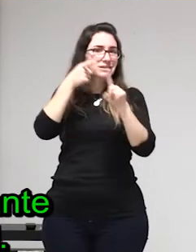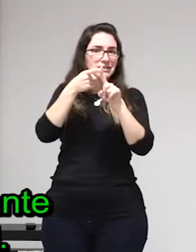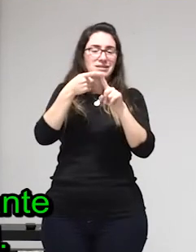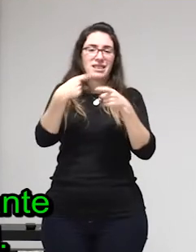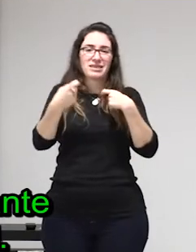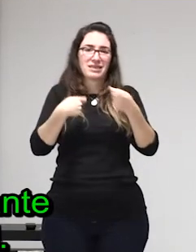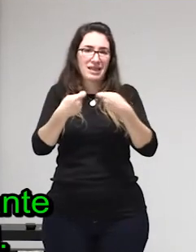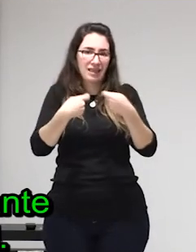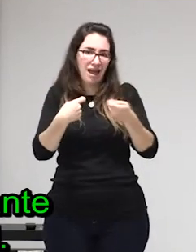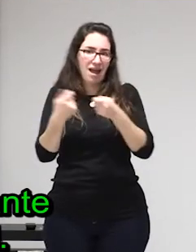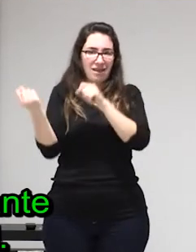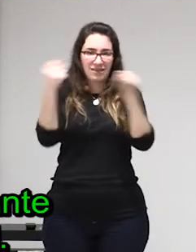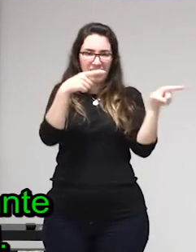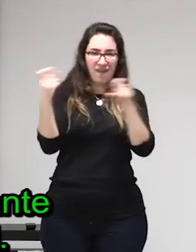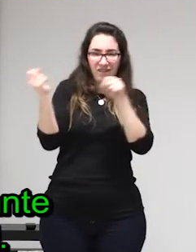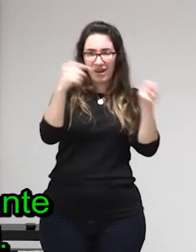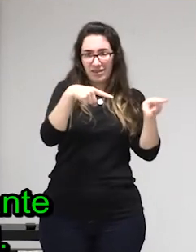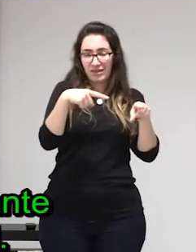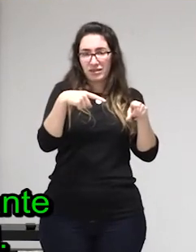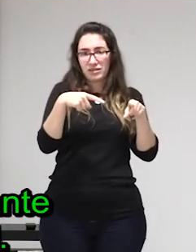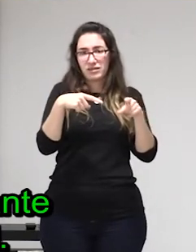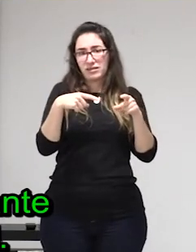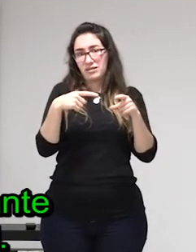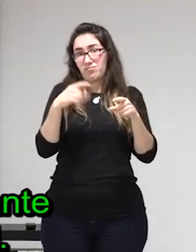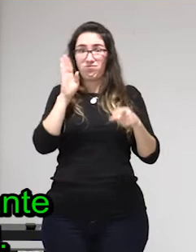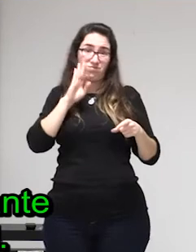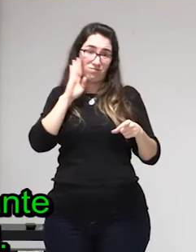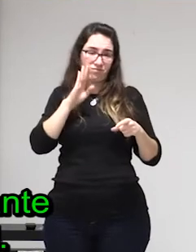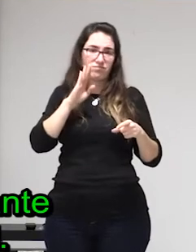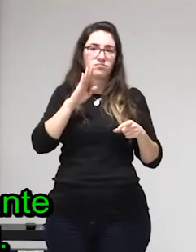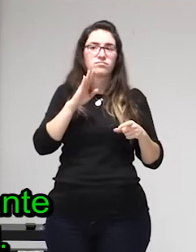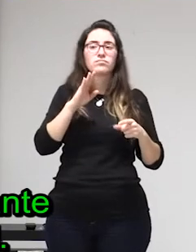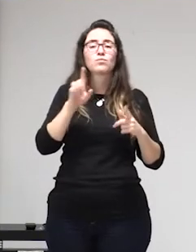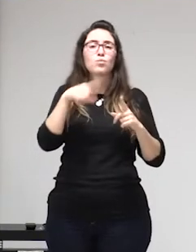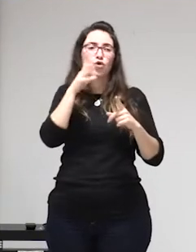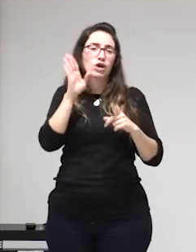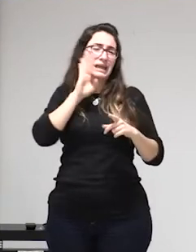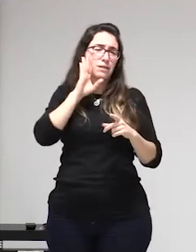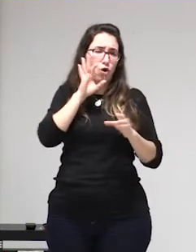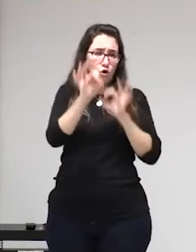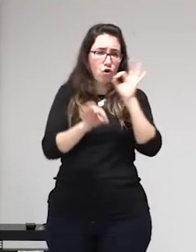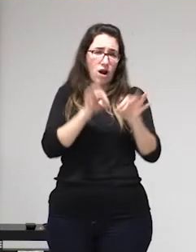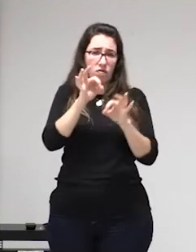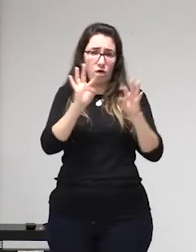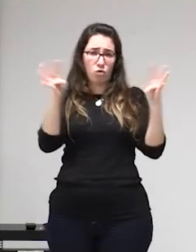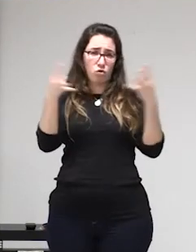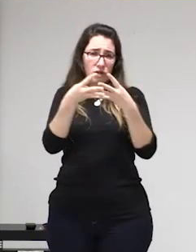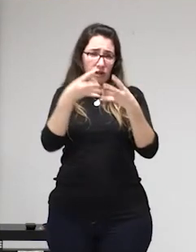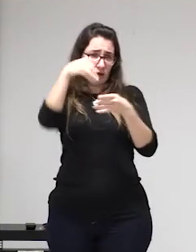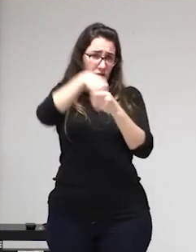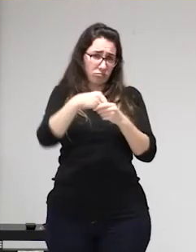un destino importante vale para víctimas de explotación sexual en 2015 hubo